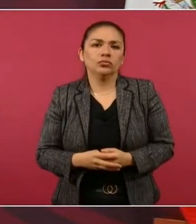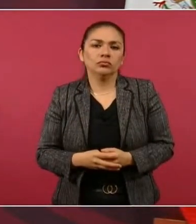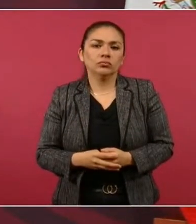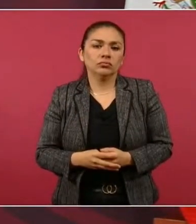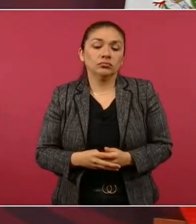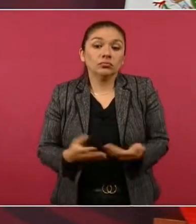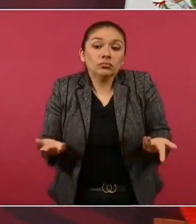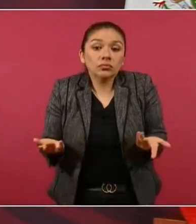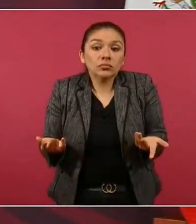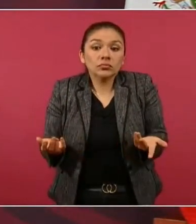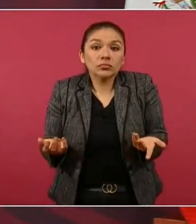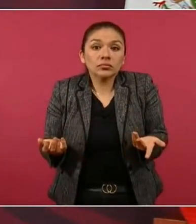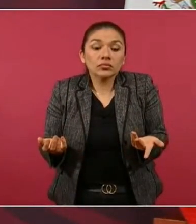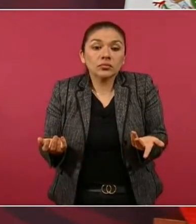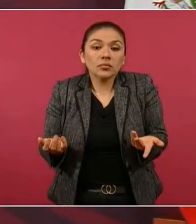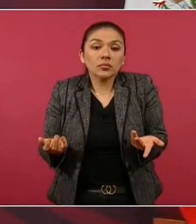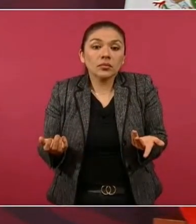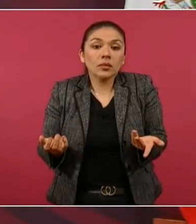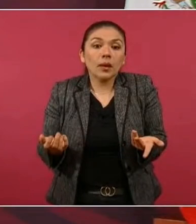pero